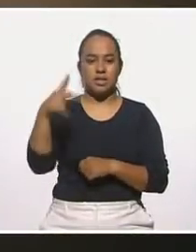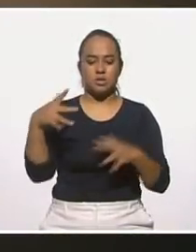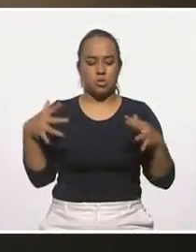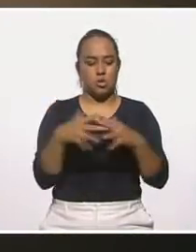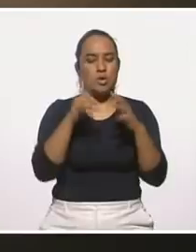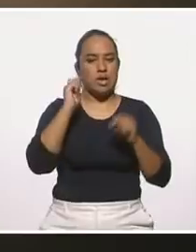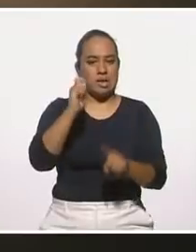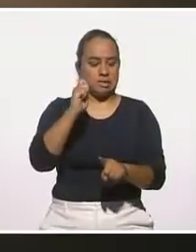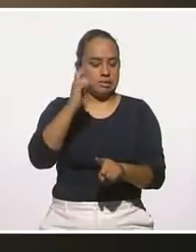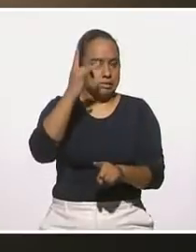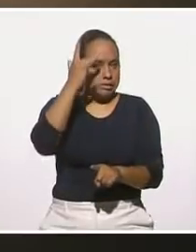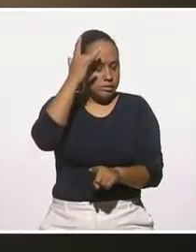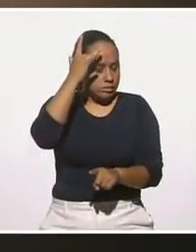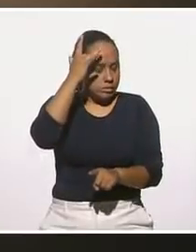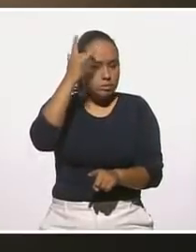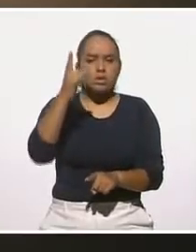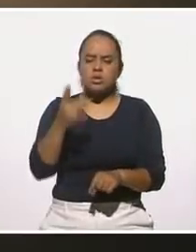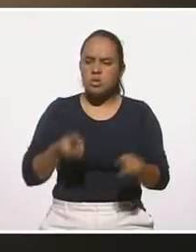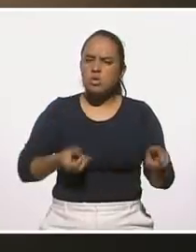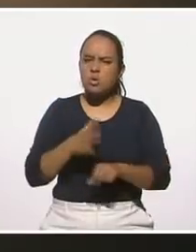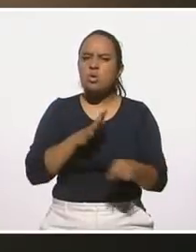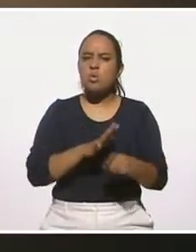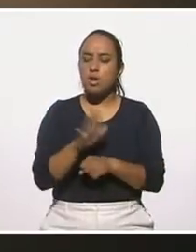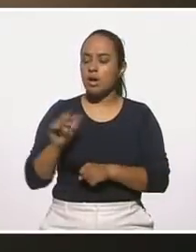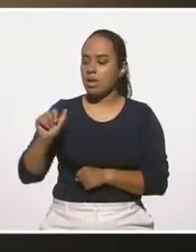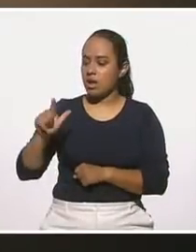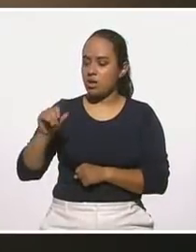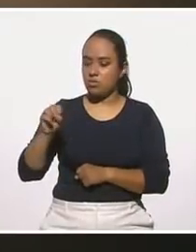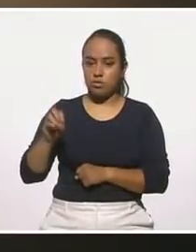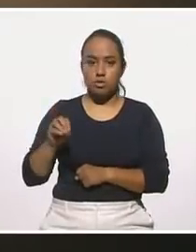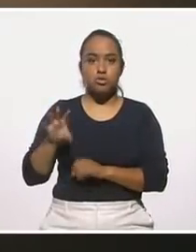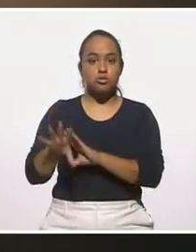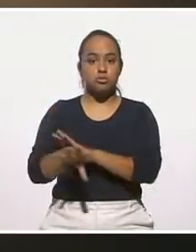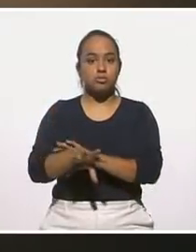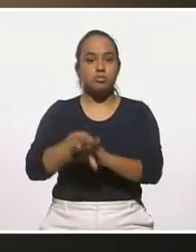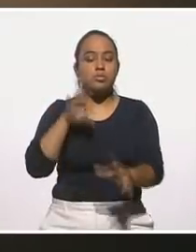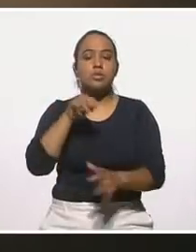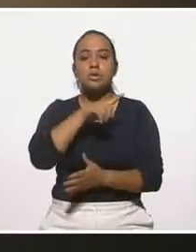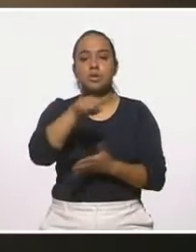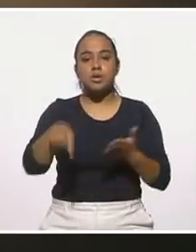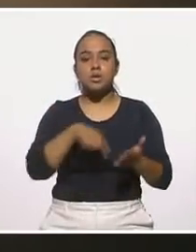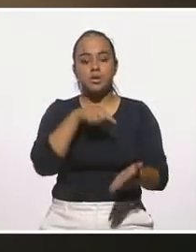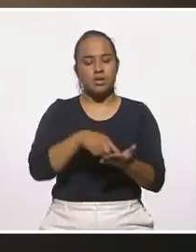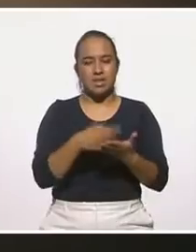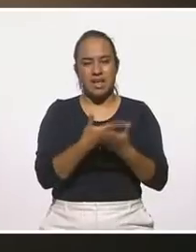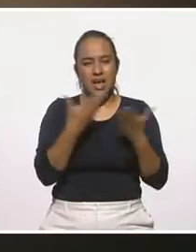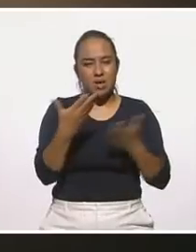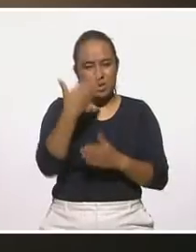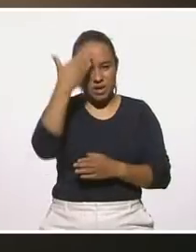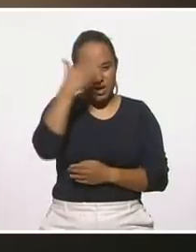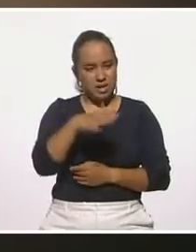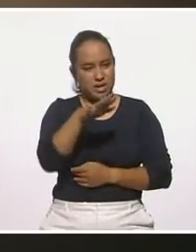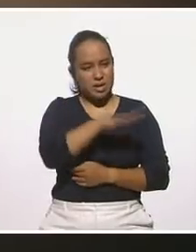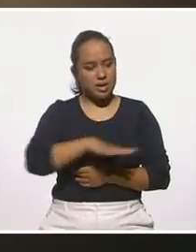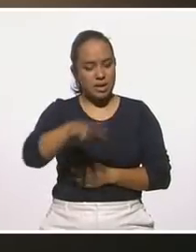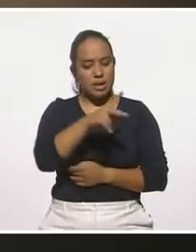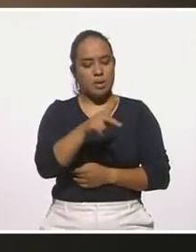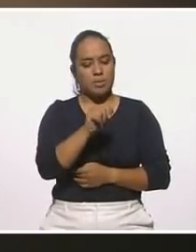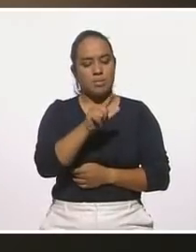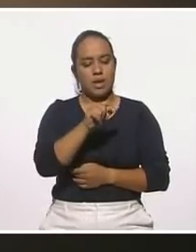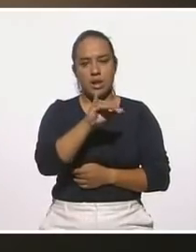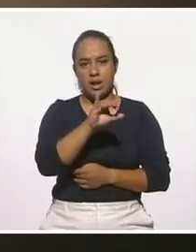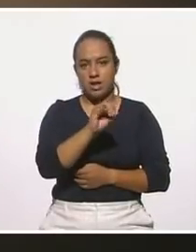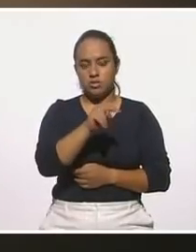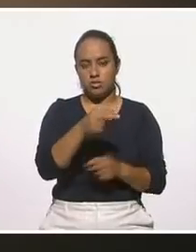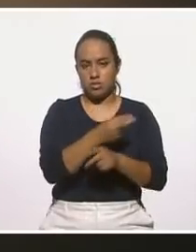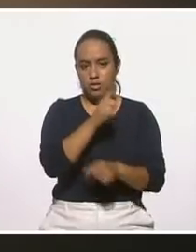Sagrada, llamado así por Alfonso Caso, hallado en las inmediaciones de lo que hoy es el Palacio Nacional y